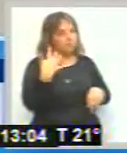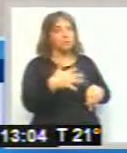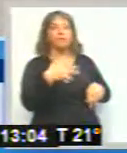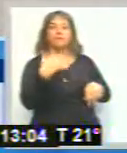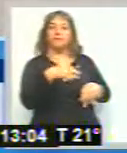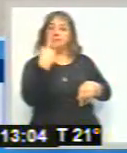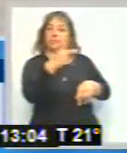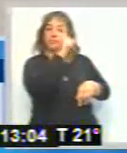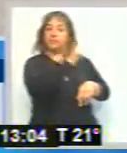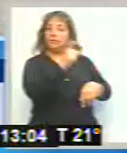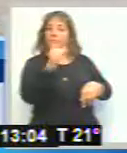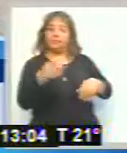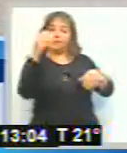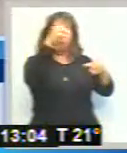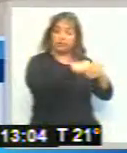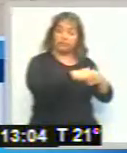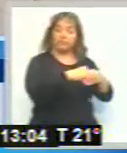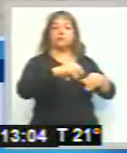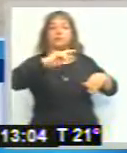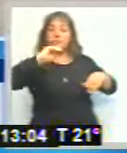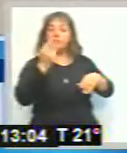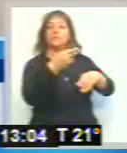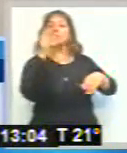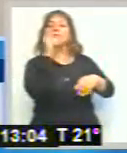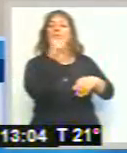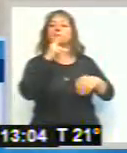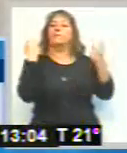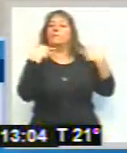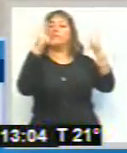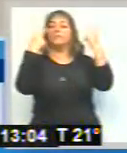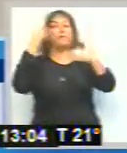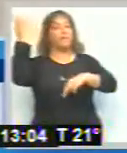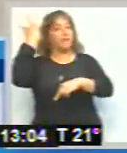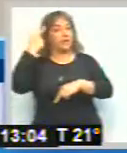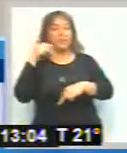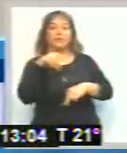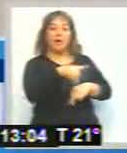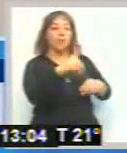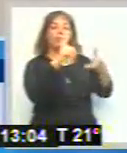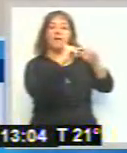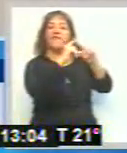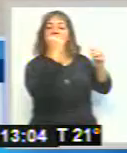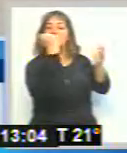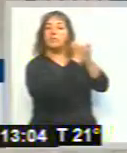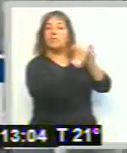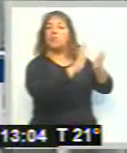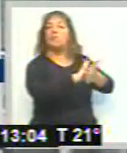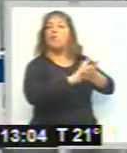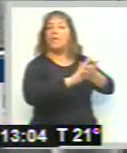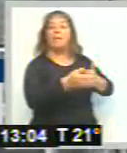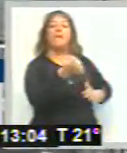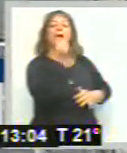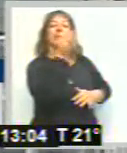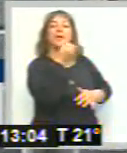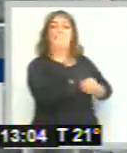personas más del homicidio de las turistas, Cassandra Boubier y Ourya Mouni, le fije una fecha para la ampliación de la declaración indagatoria.